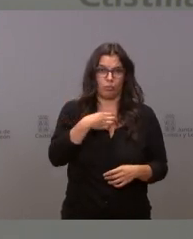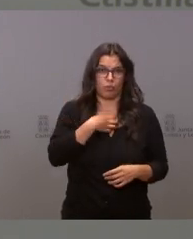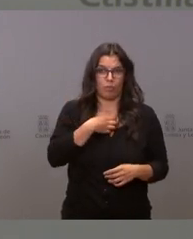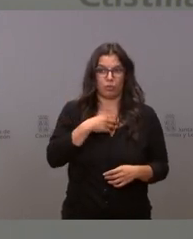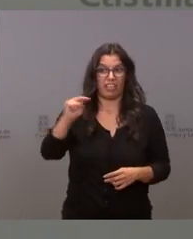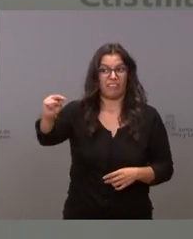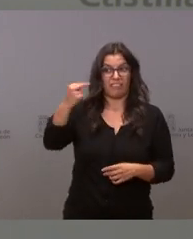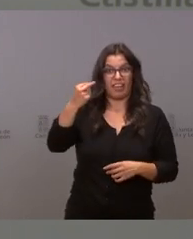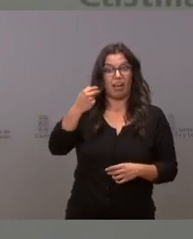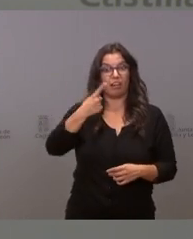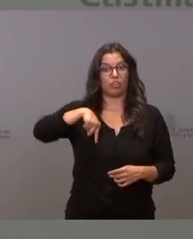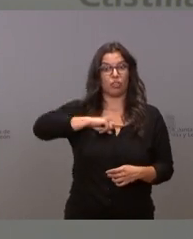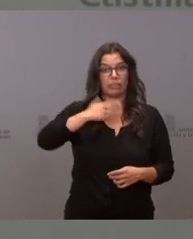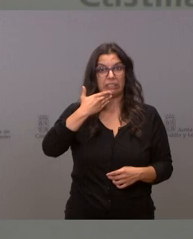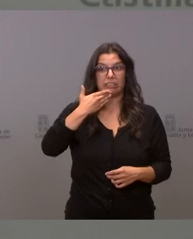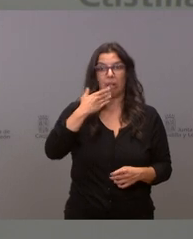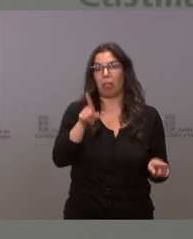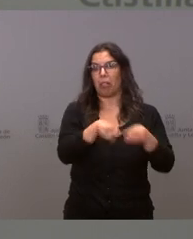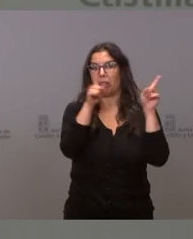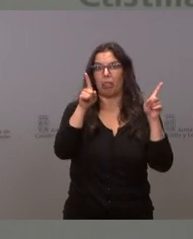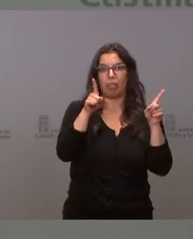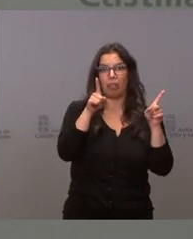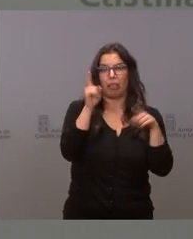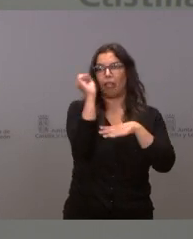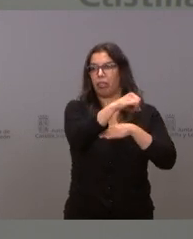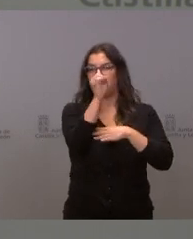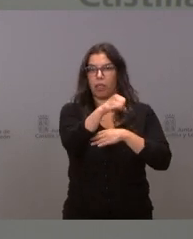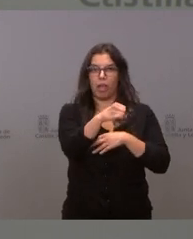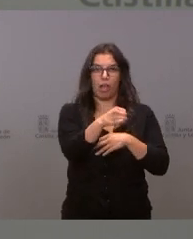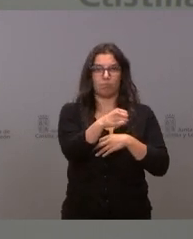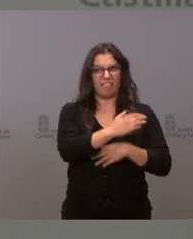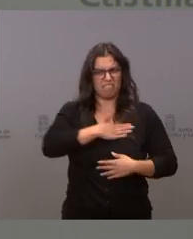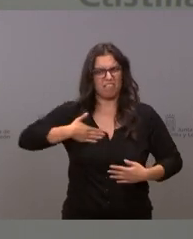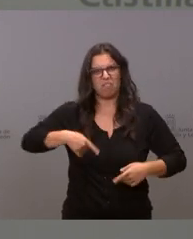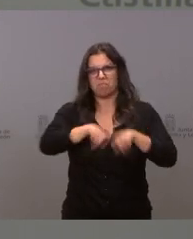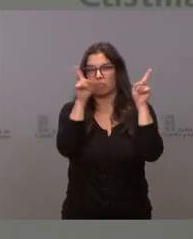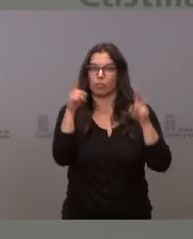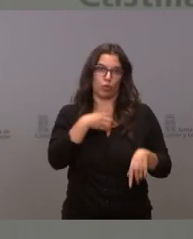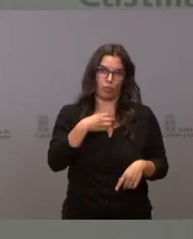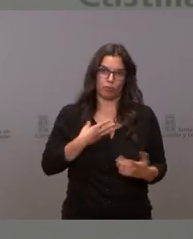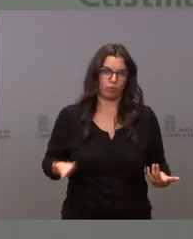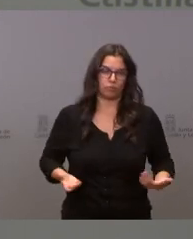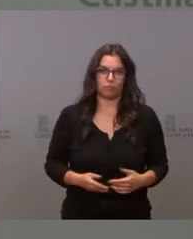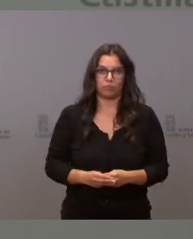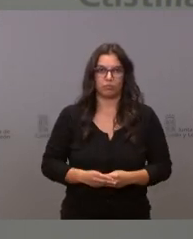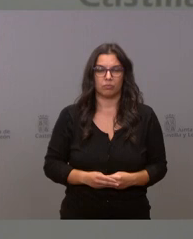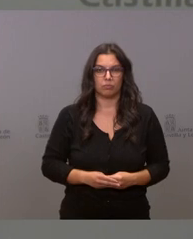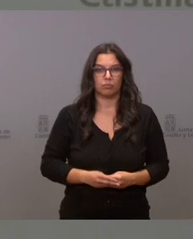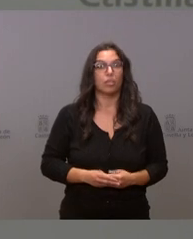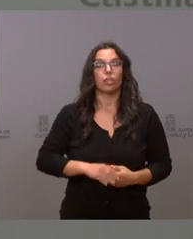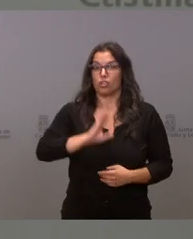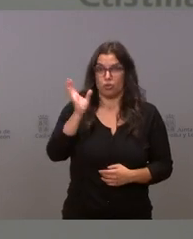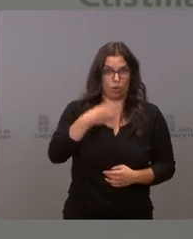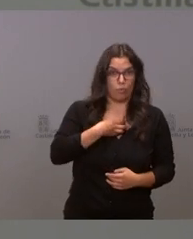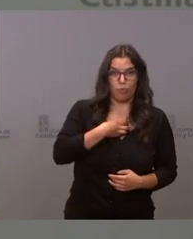sensación de que no saltamos intencionadamente el Estado de Derecho ni es posible